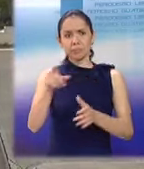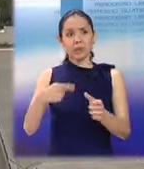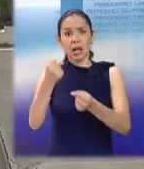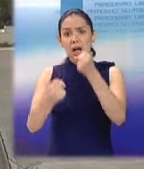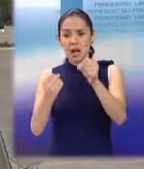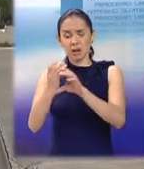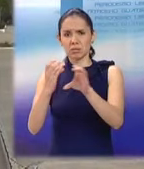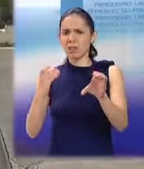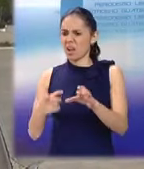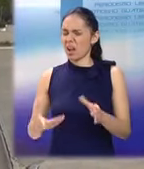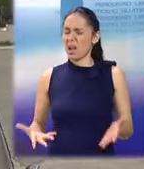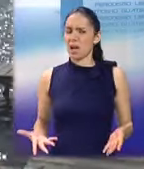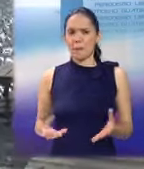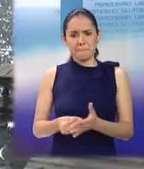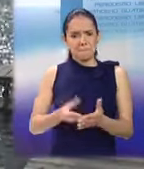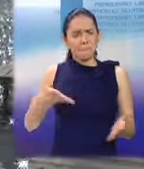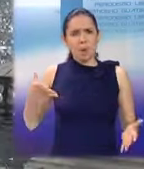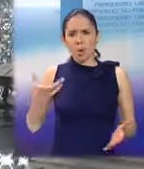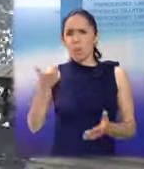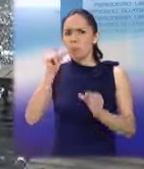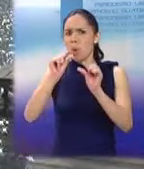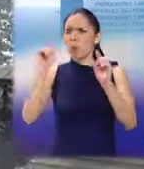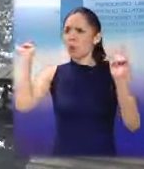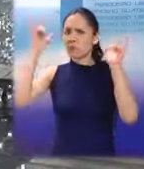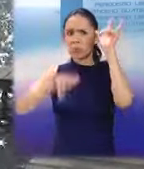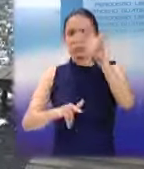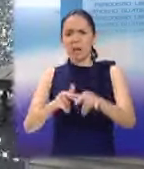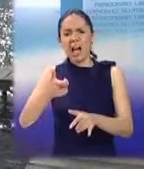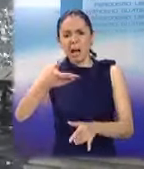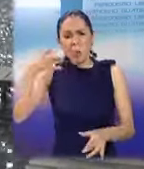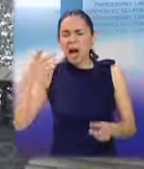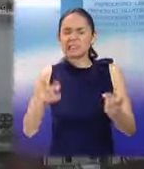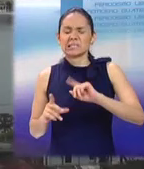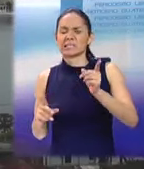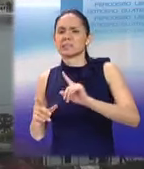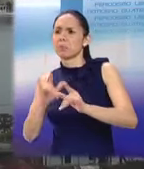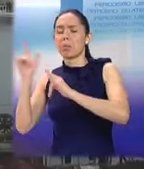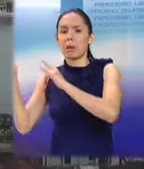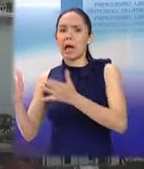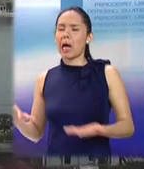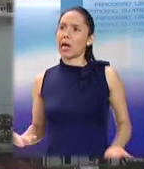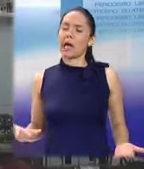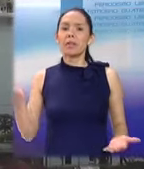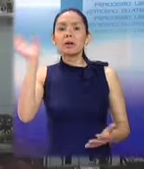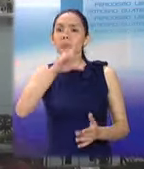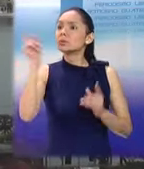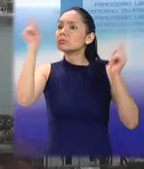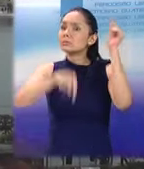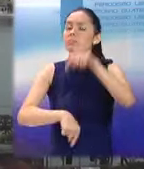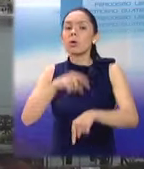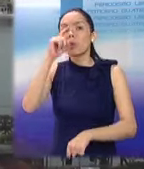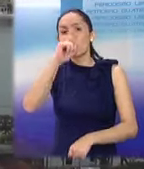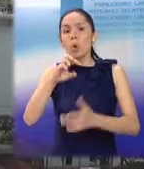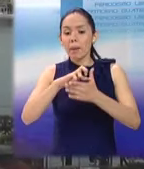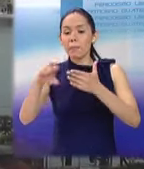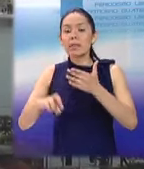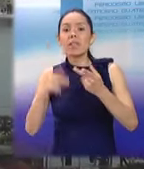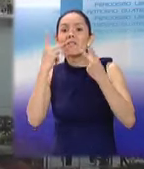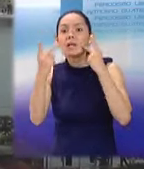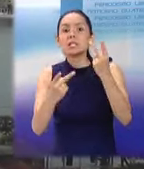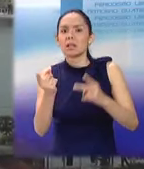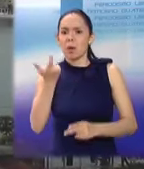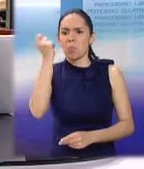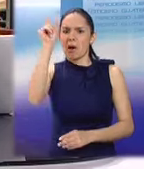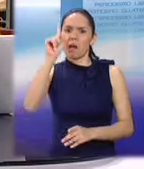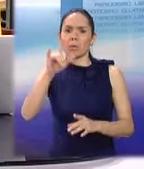indicado que este impuesto afecta al poco turismo que transita en el departamento. Por una Guatemala en paz para Noticiero Guatevisión, Marjorie